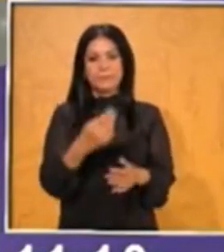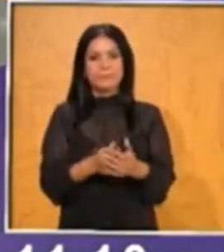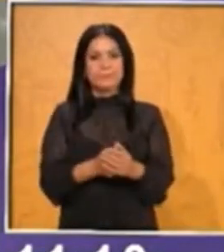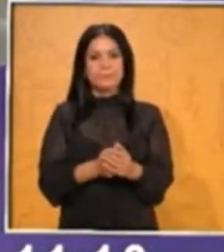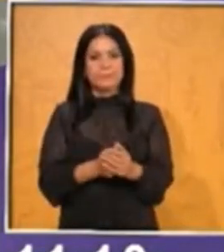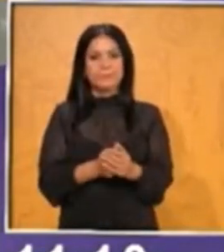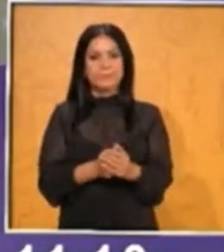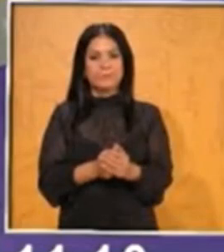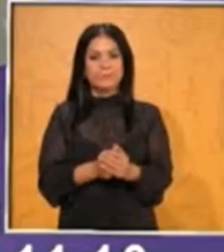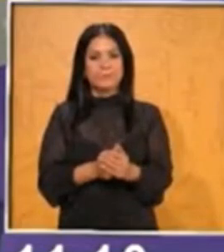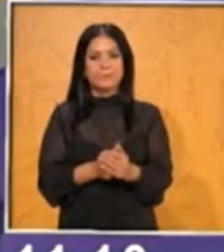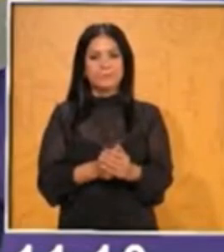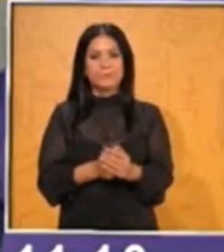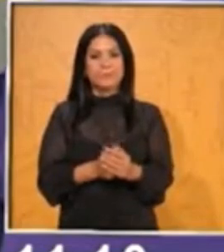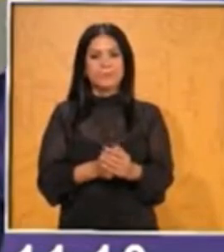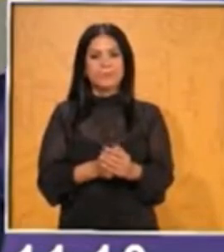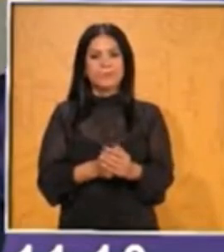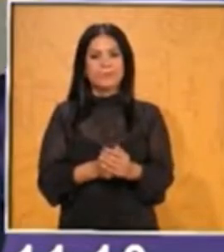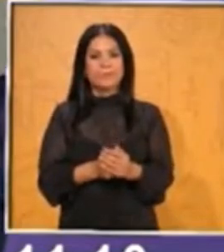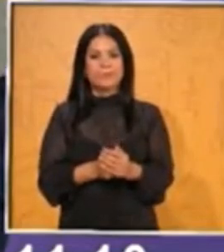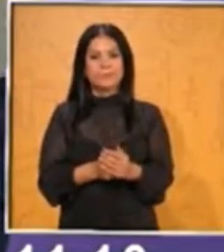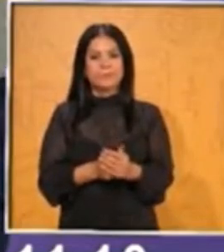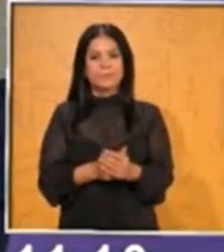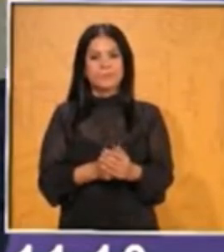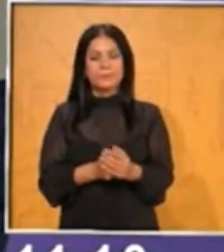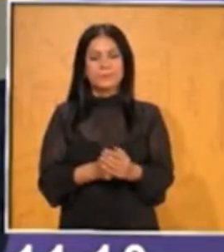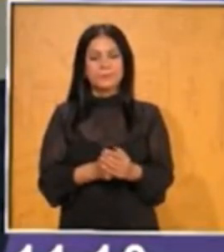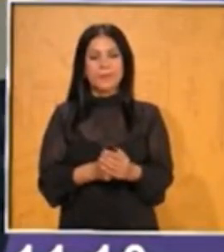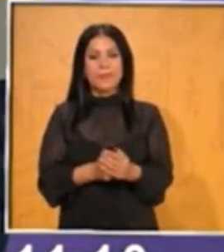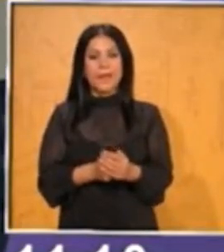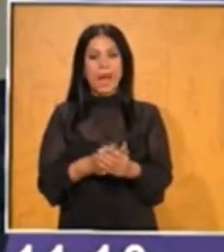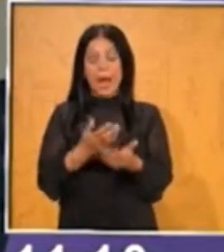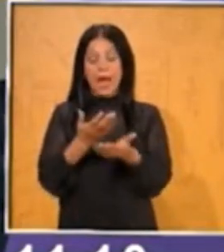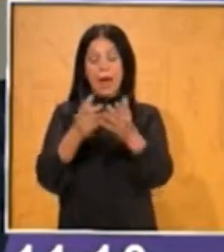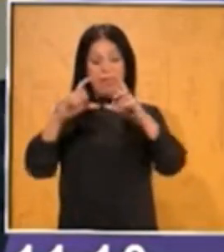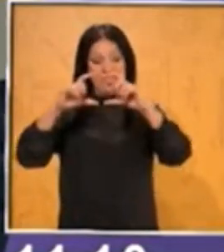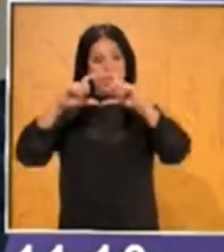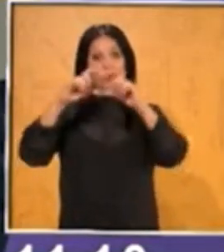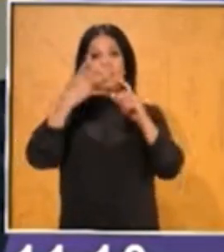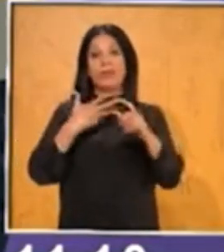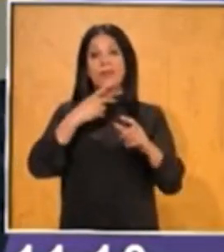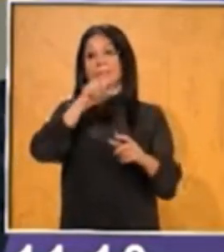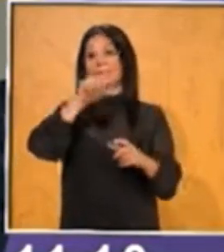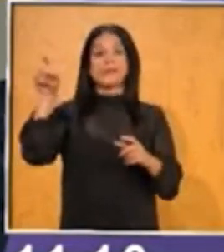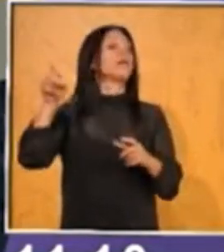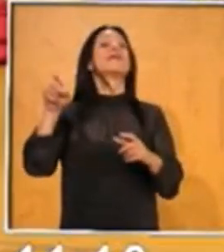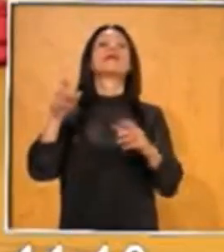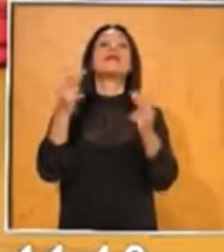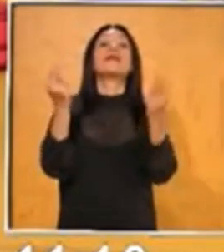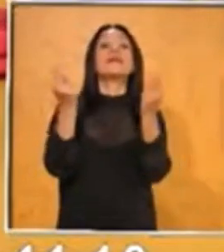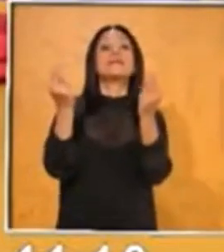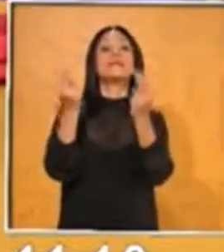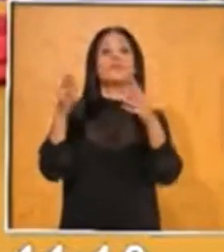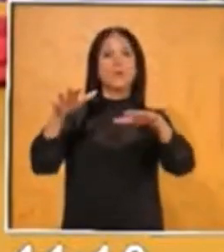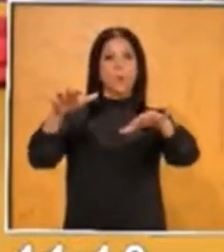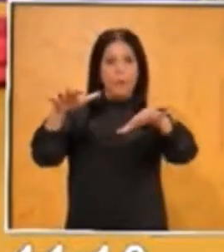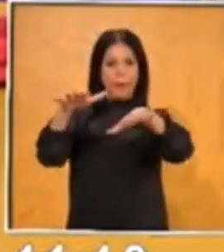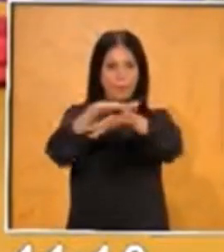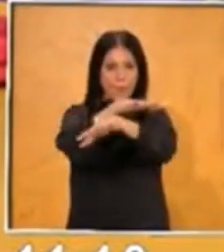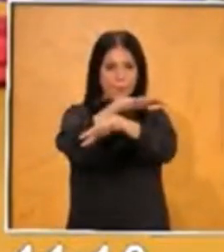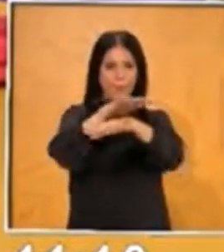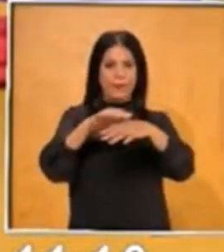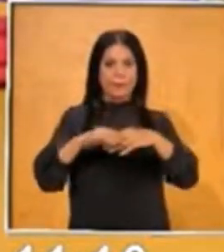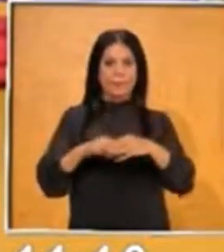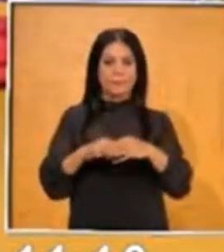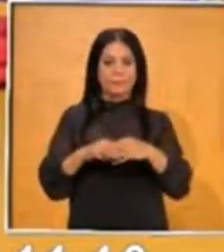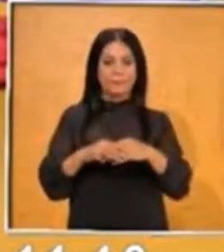El banco tiene que saber dar feria. Tiene que saber dar a feria. Le voy a dar... Diez. Diez. Uno, dos, tres,